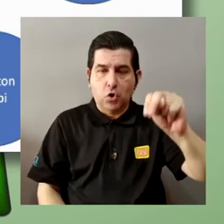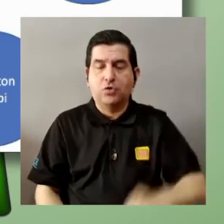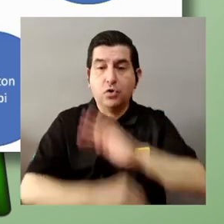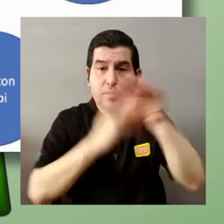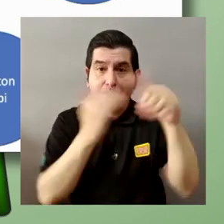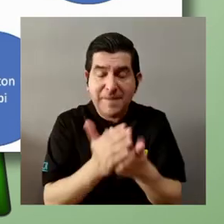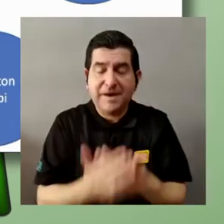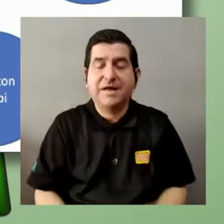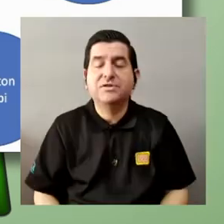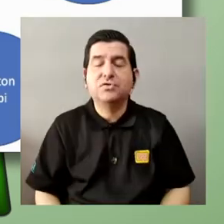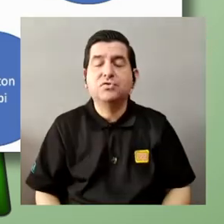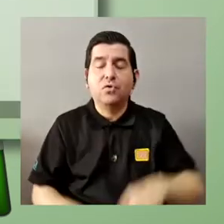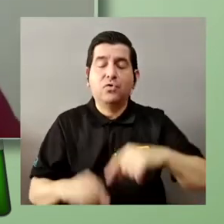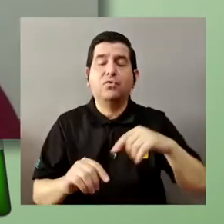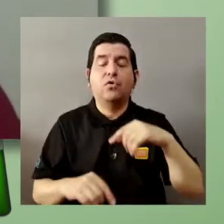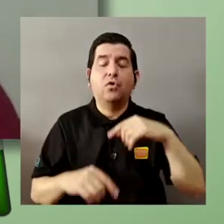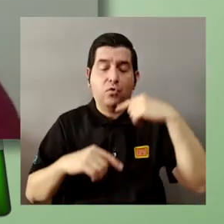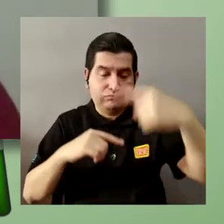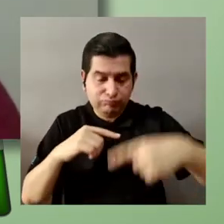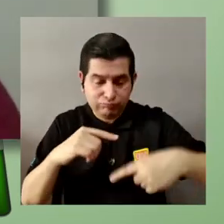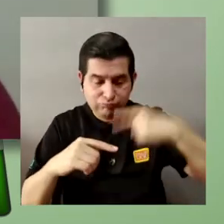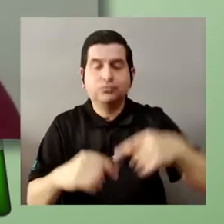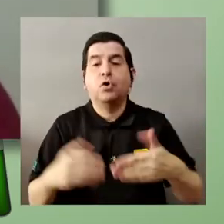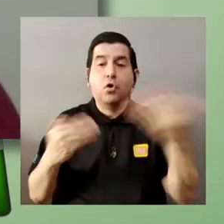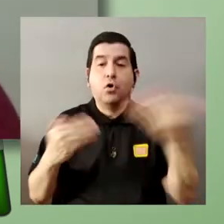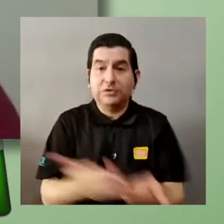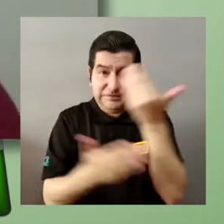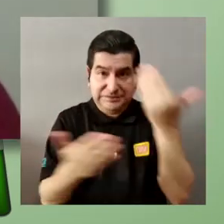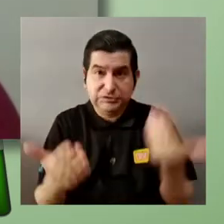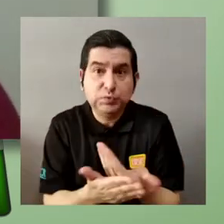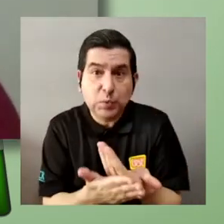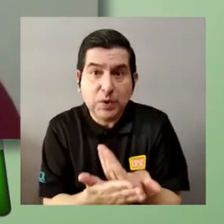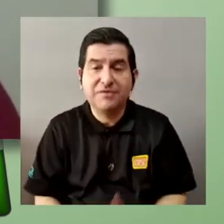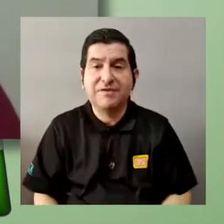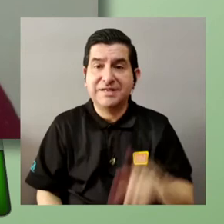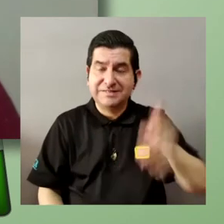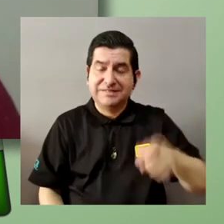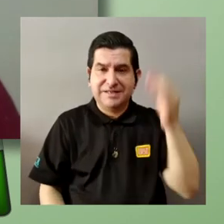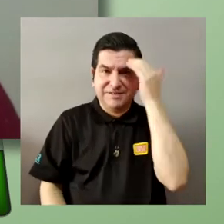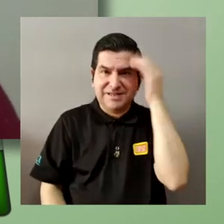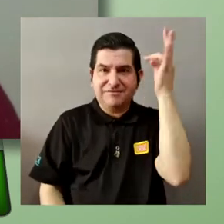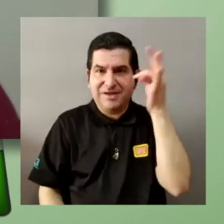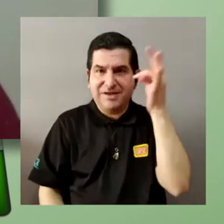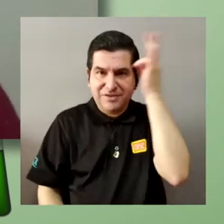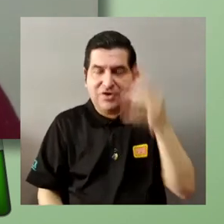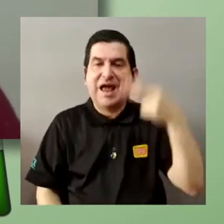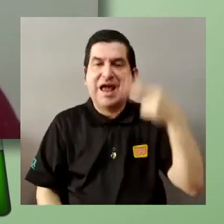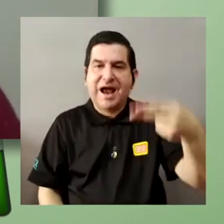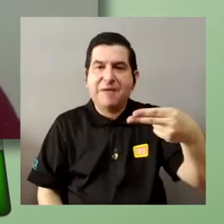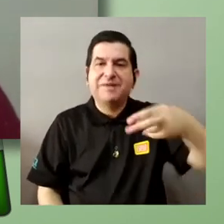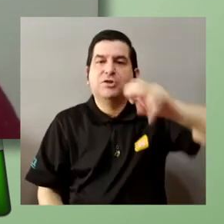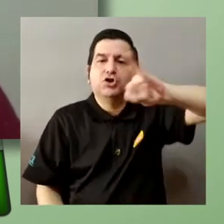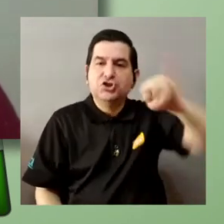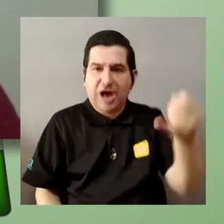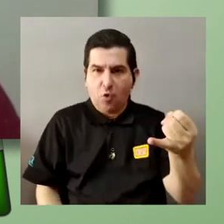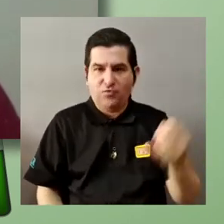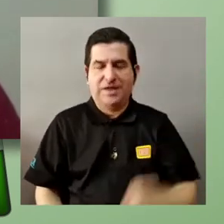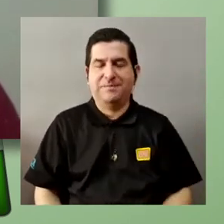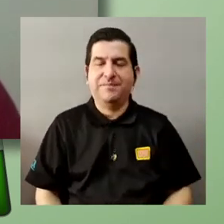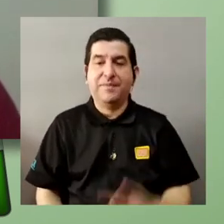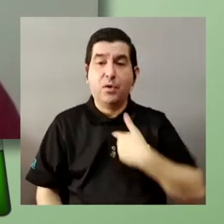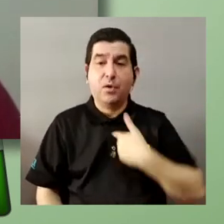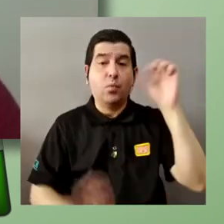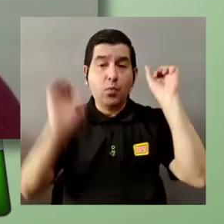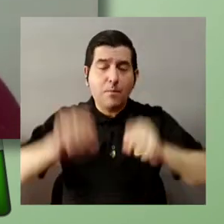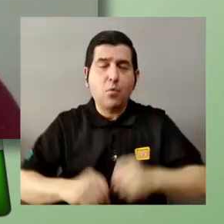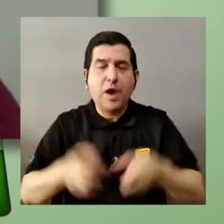para todas las cosas rotacionales para cosas innovadoras tiene que conocer la teoría de Hamilton Jacobi